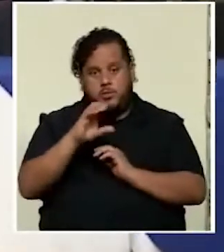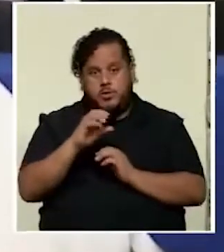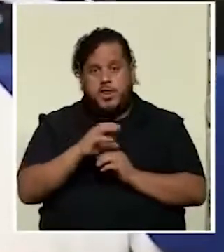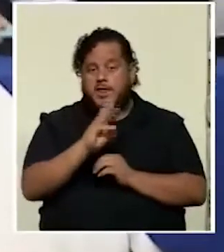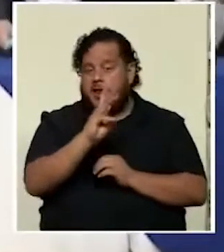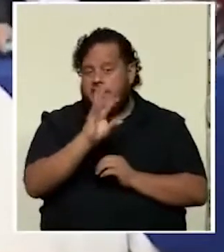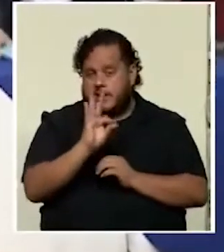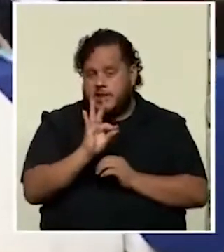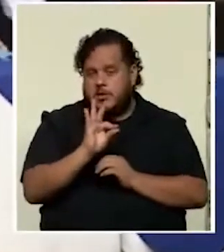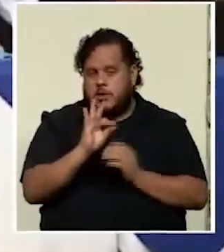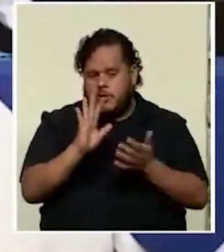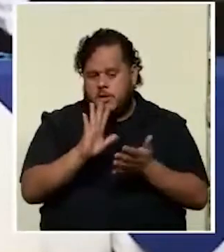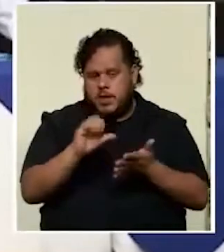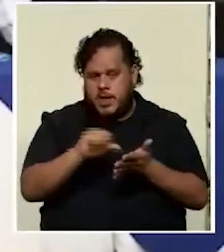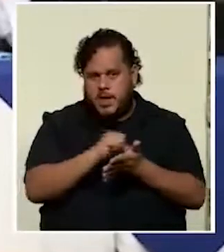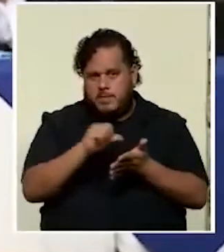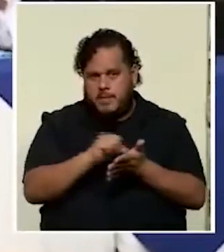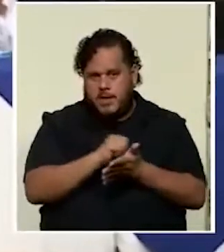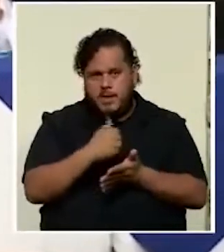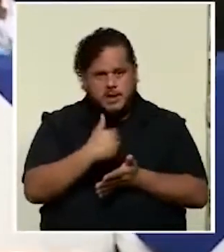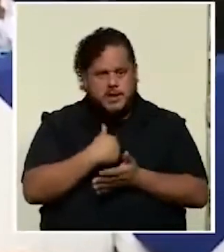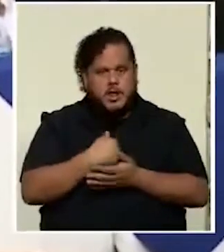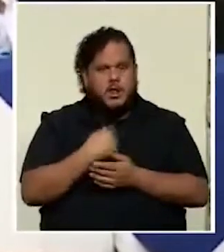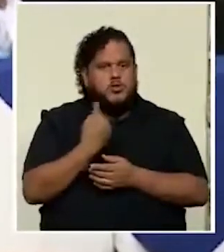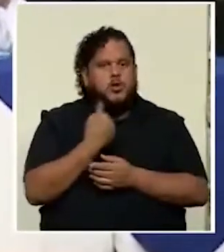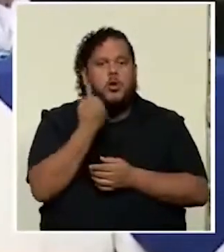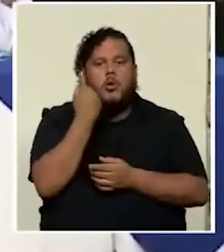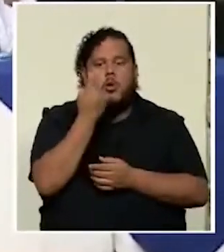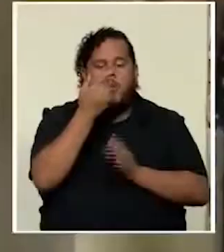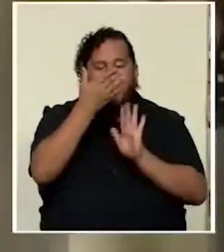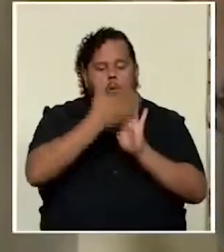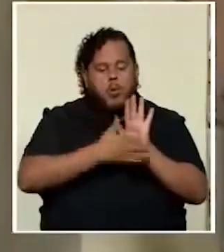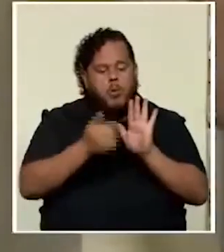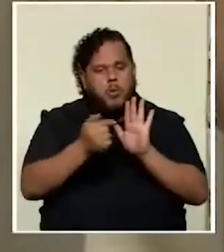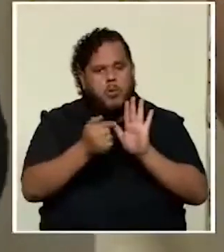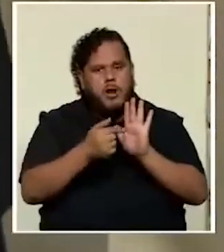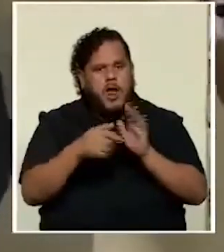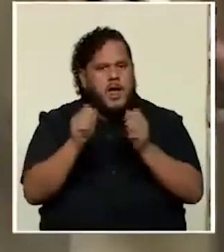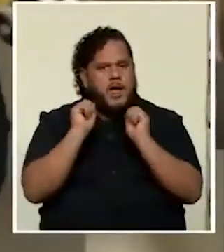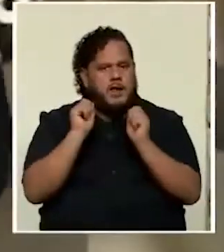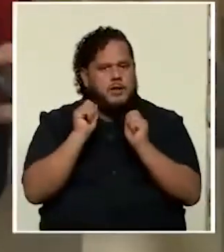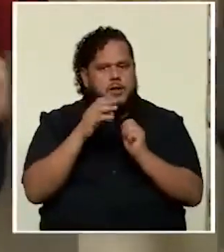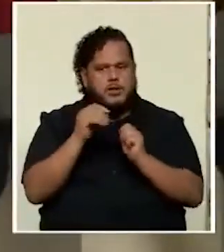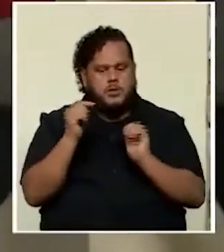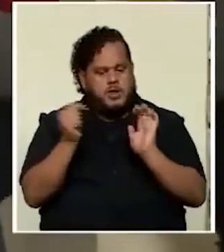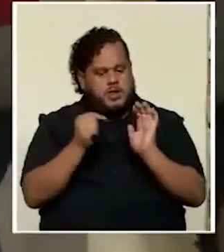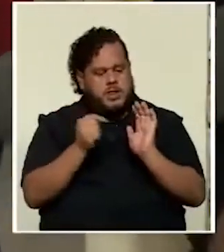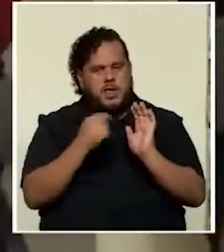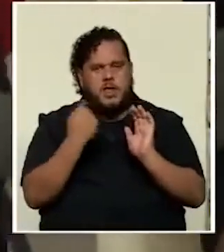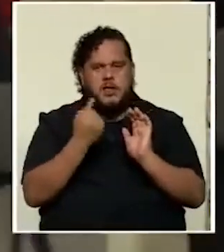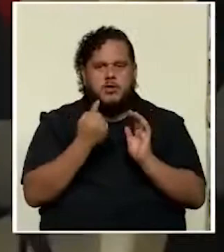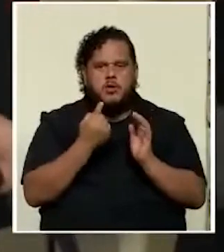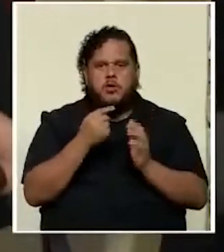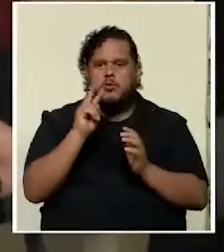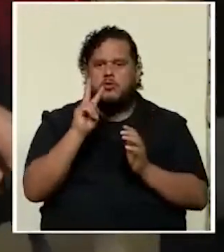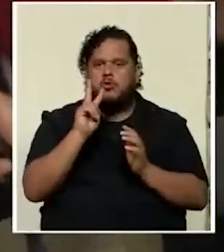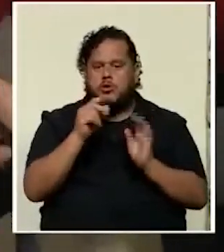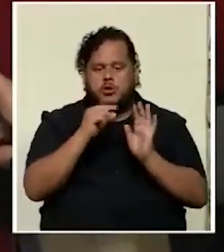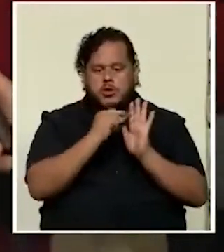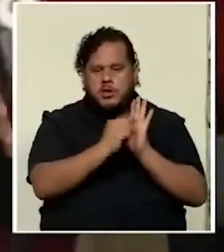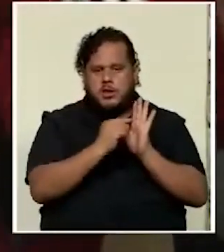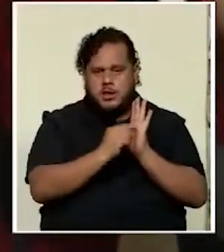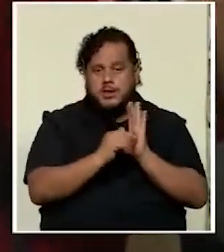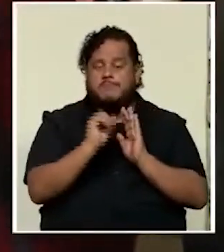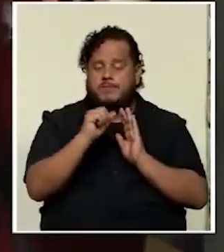páginas que lo componen solo se dedica una carilla a la educación y de ellas solo dos líneas Sí,